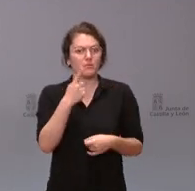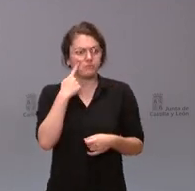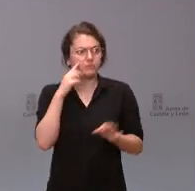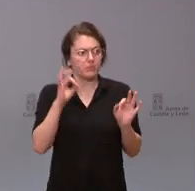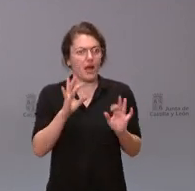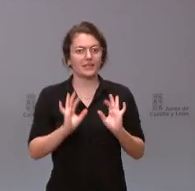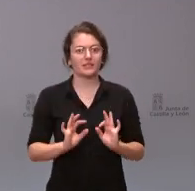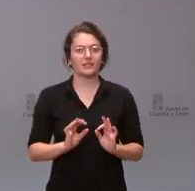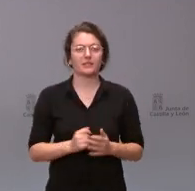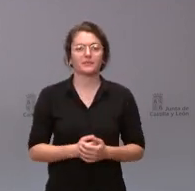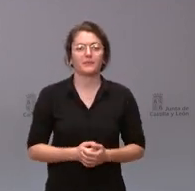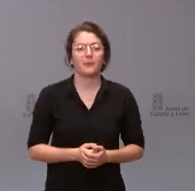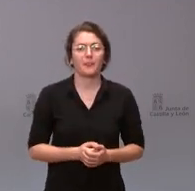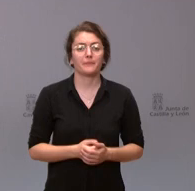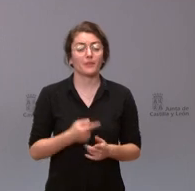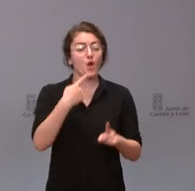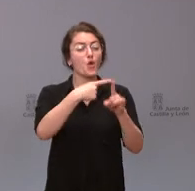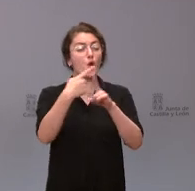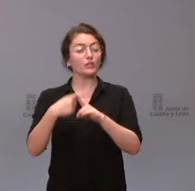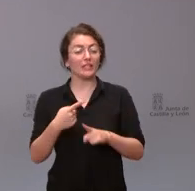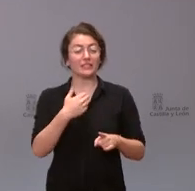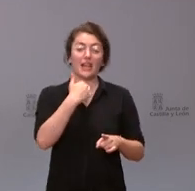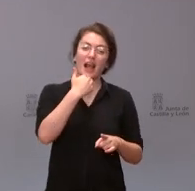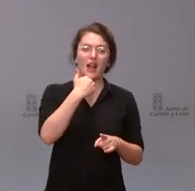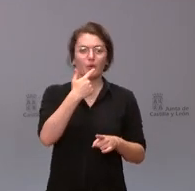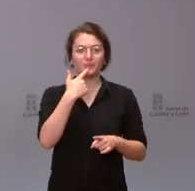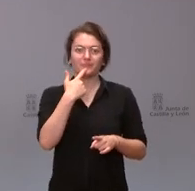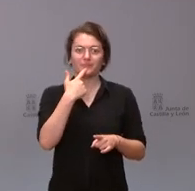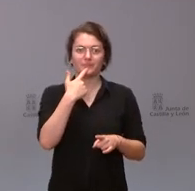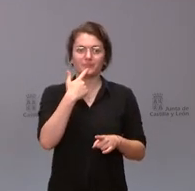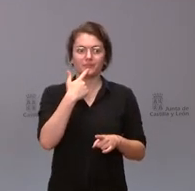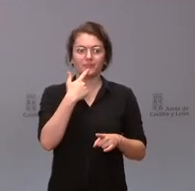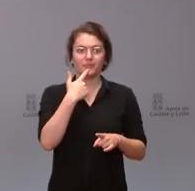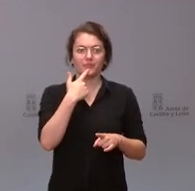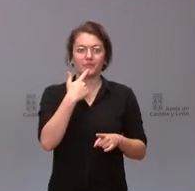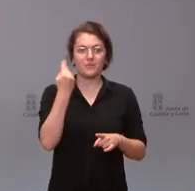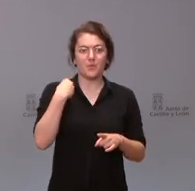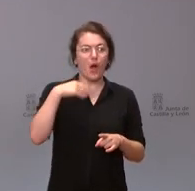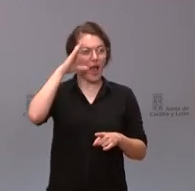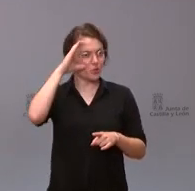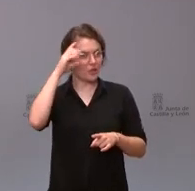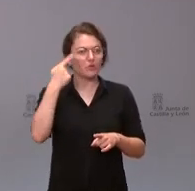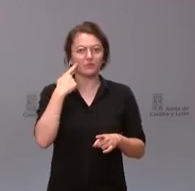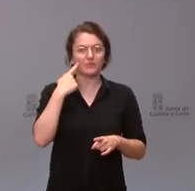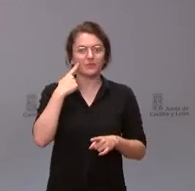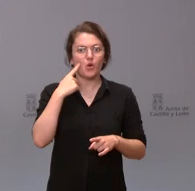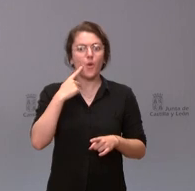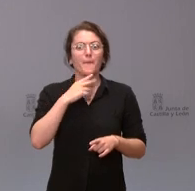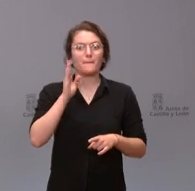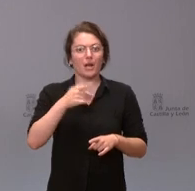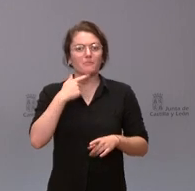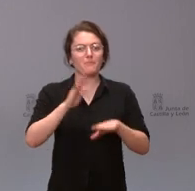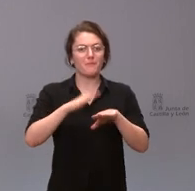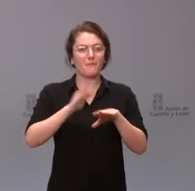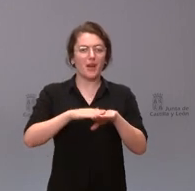cosas en donde se nos ha hecho caso aunque sea parcialmente sí que ha servido para solucionar a vuestros problemas nosotros como ustedes recordarán en la asignación de las plazas